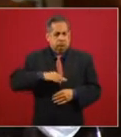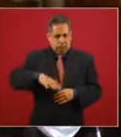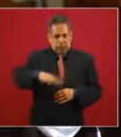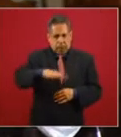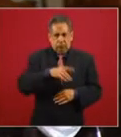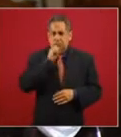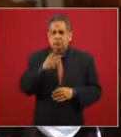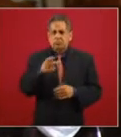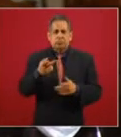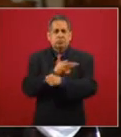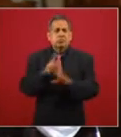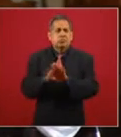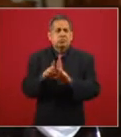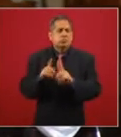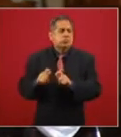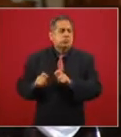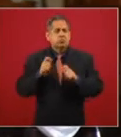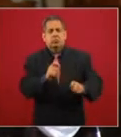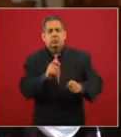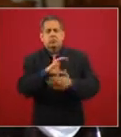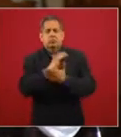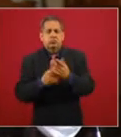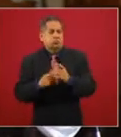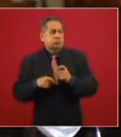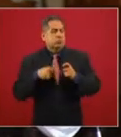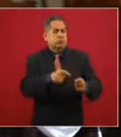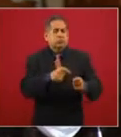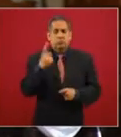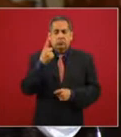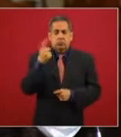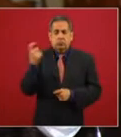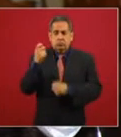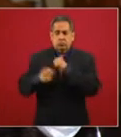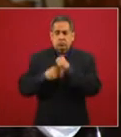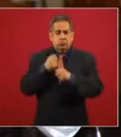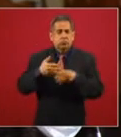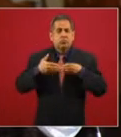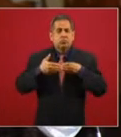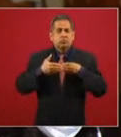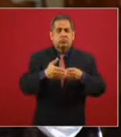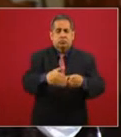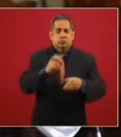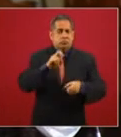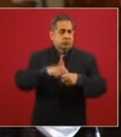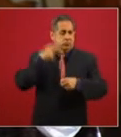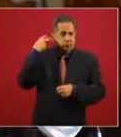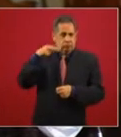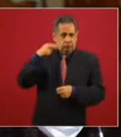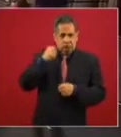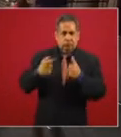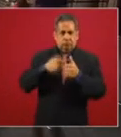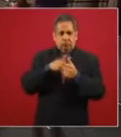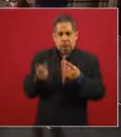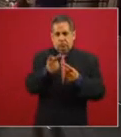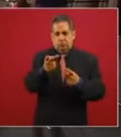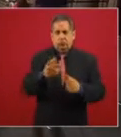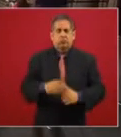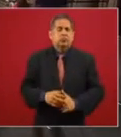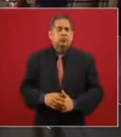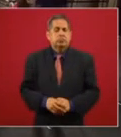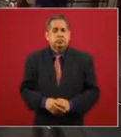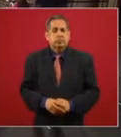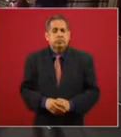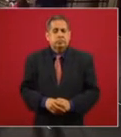cómo quedará la concesión de los 100 años del puerto de Veracruz esta es mi primera pregunta